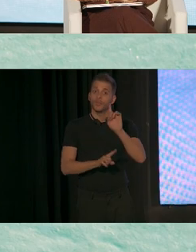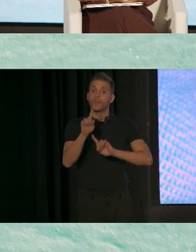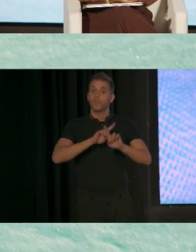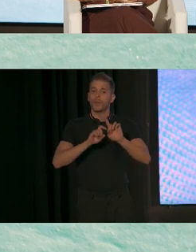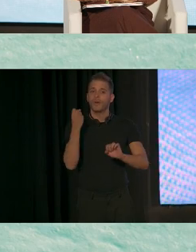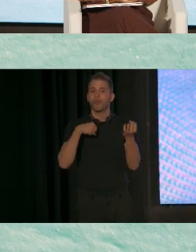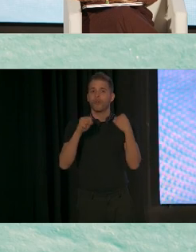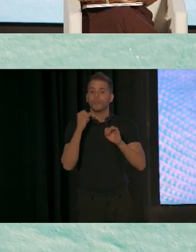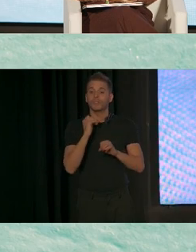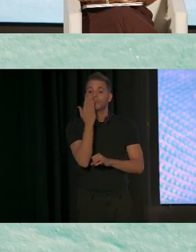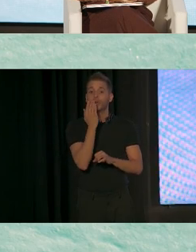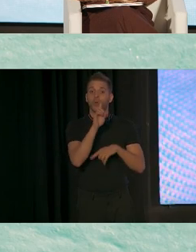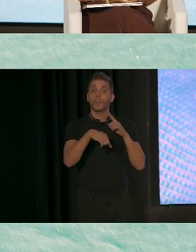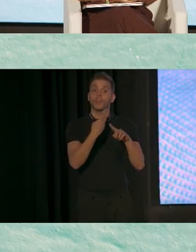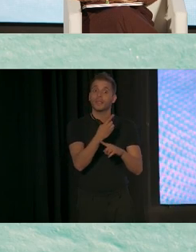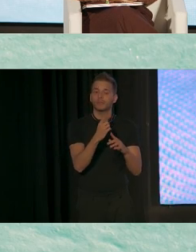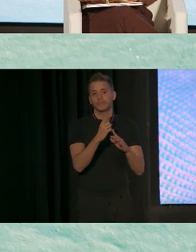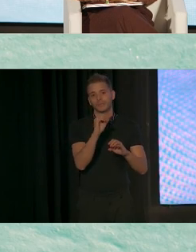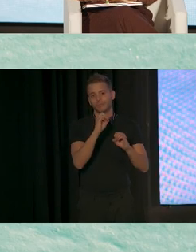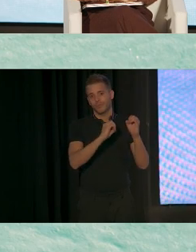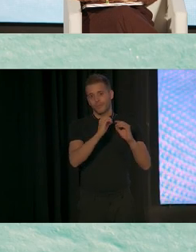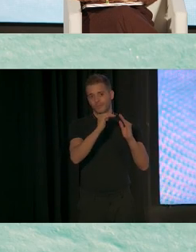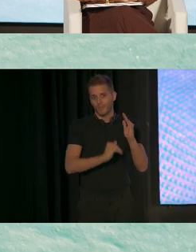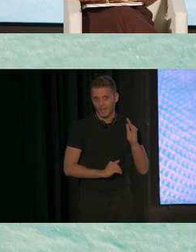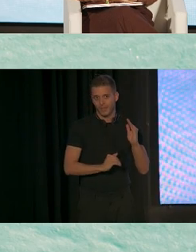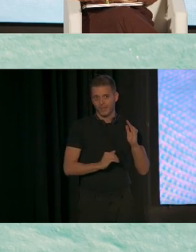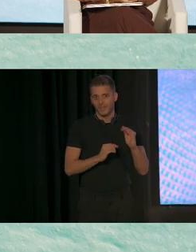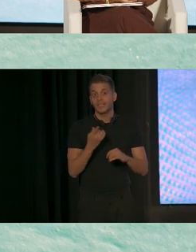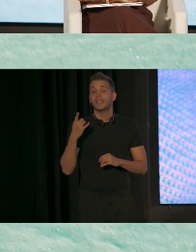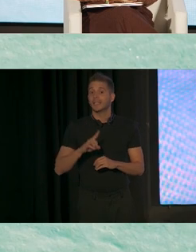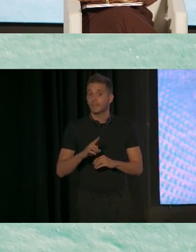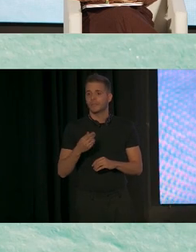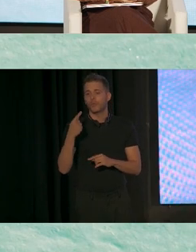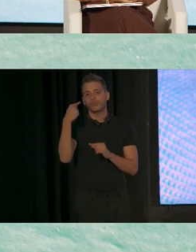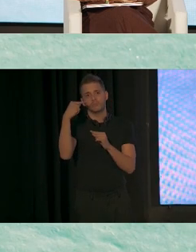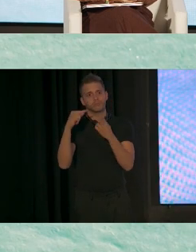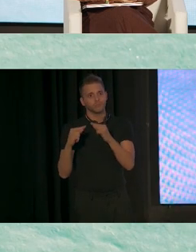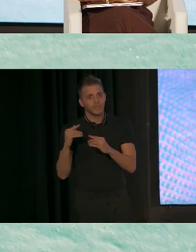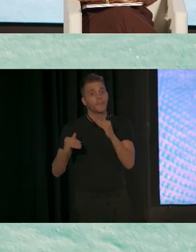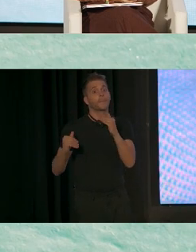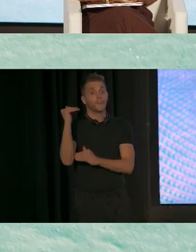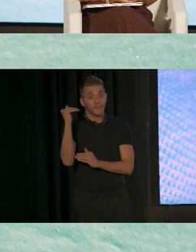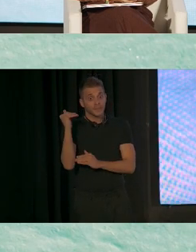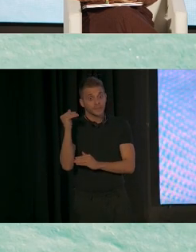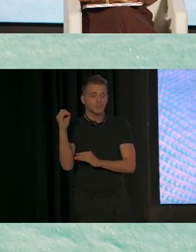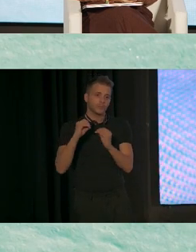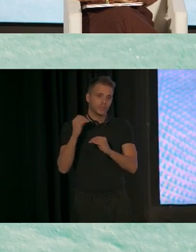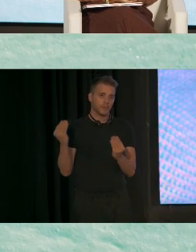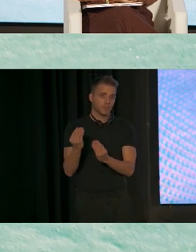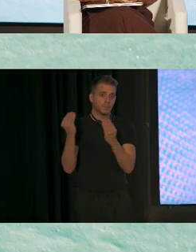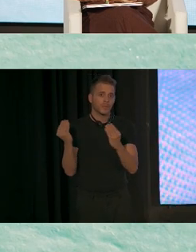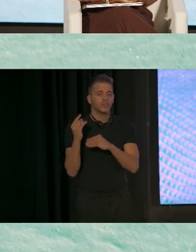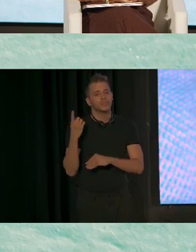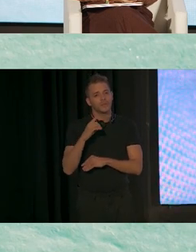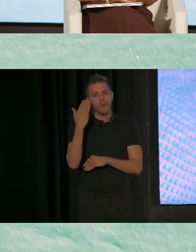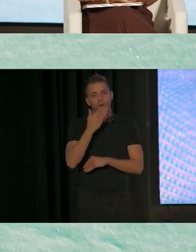comportamiento en la escuela, más probabilidades de obtener calificaciones altas y más probabilidades de asistir a la